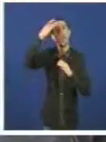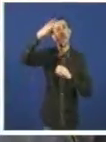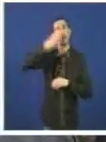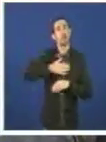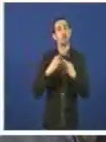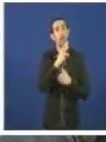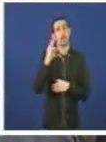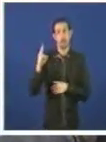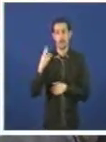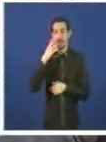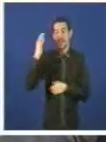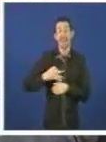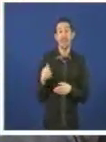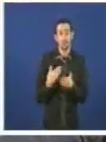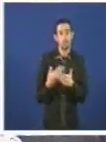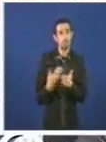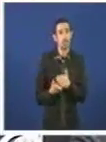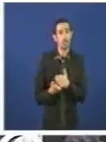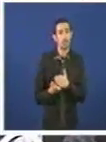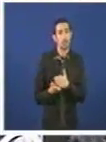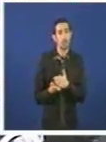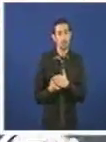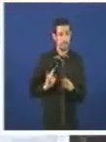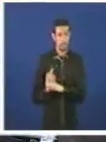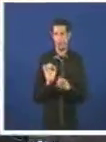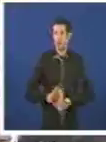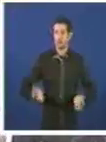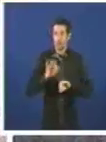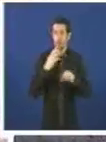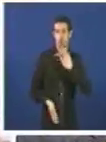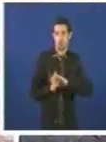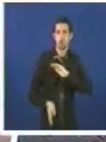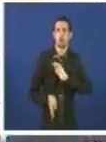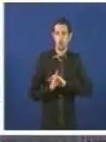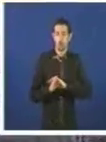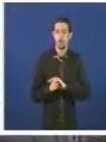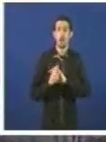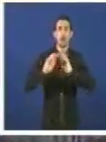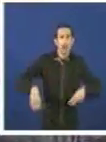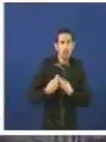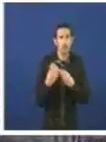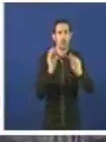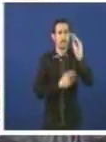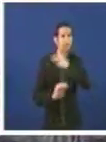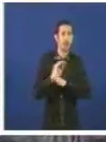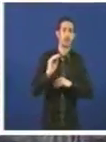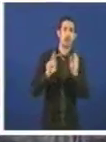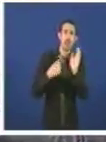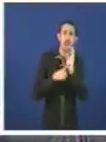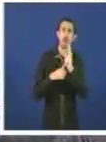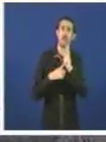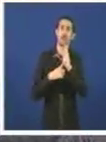A realidade dos feitos non o desmentiron desta vez, porque neses continuos vendres de contrarreformas, decidiu paralizar a Lei da